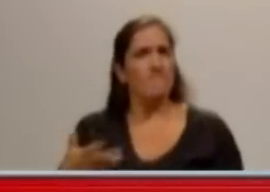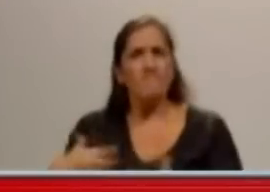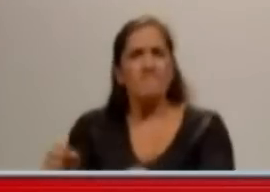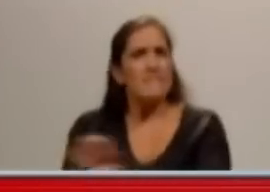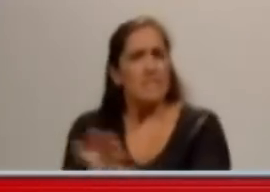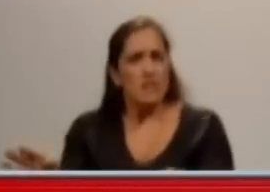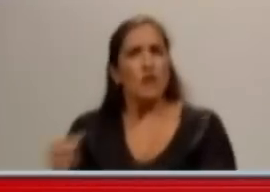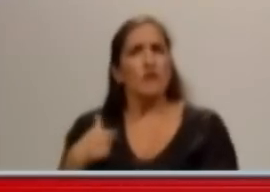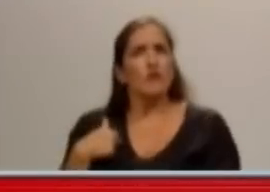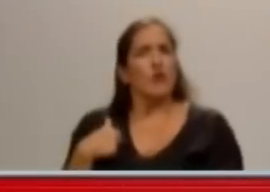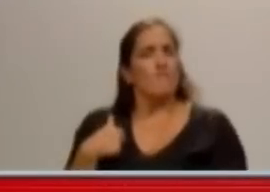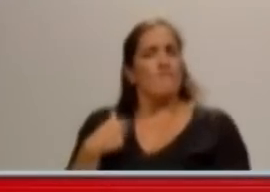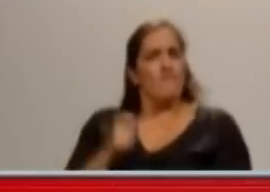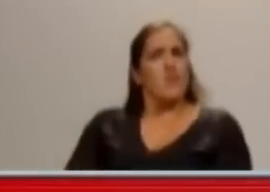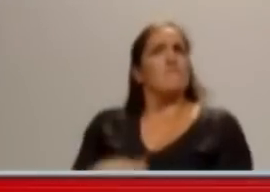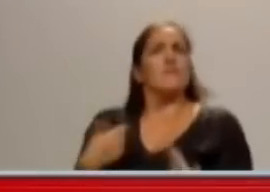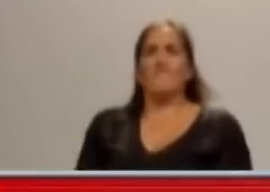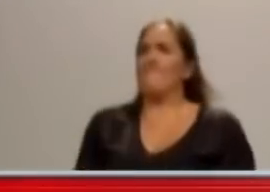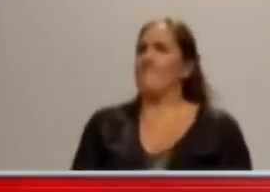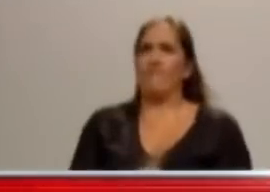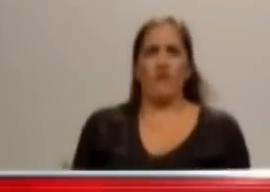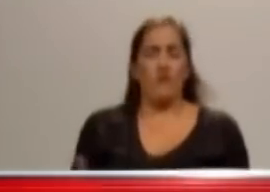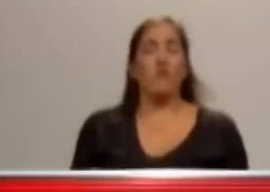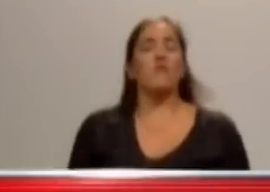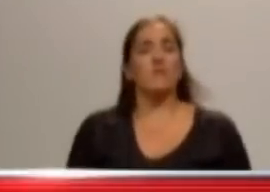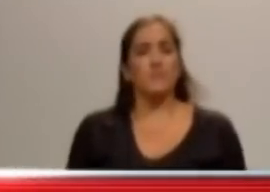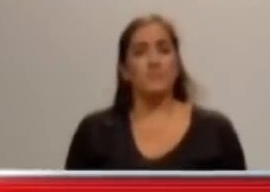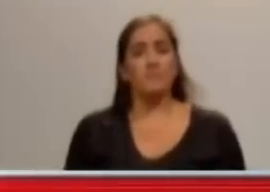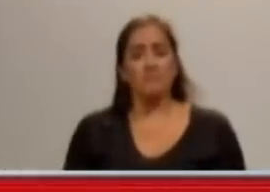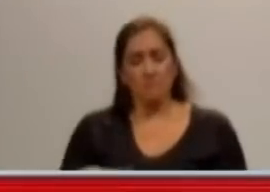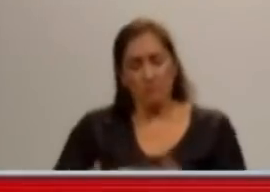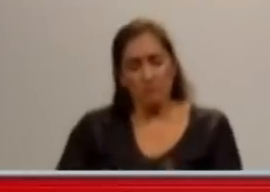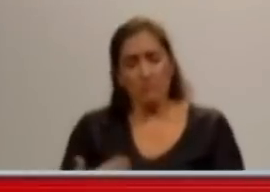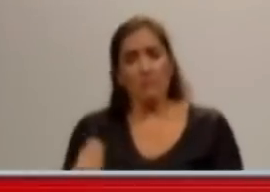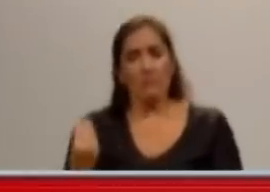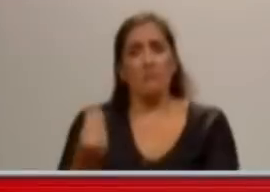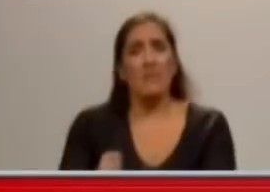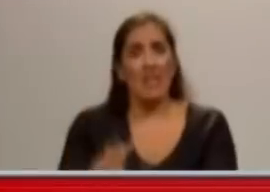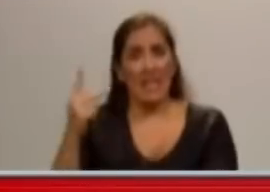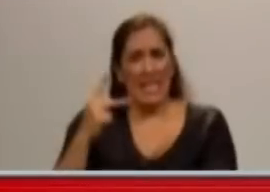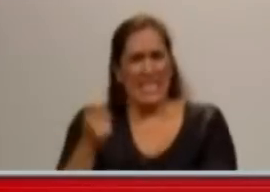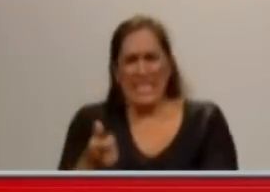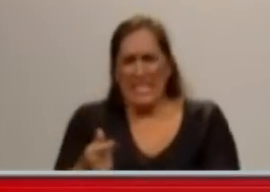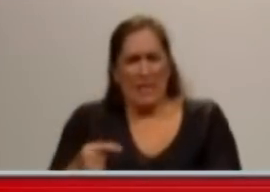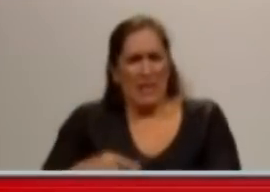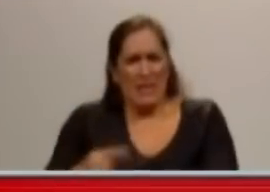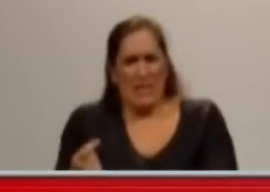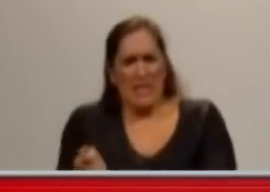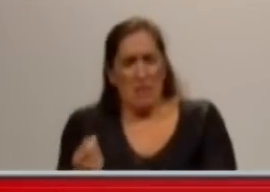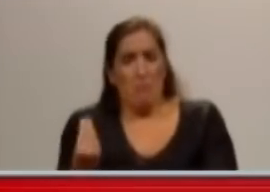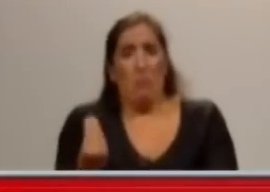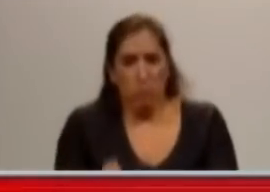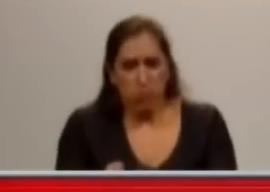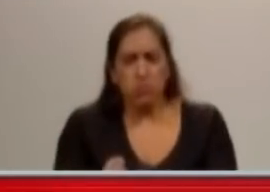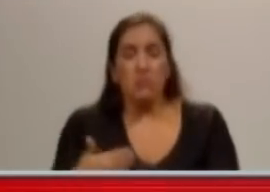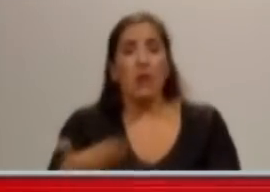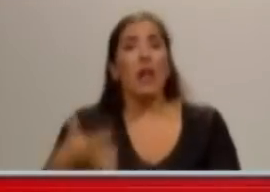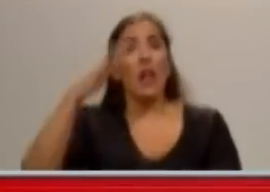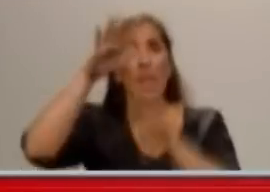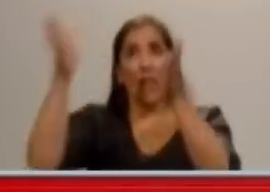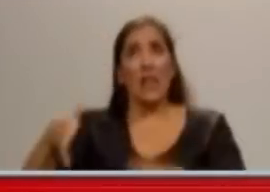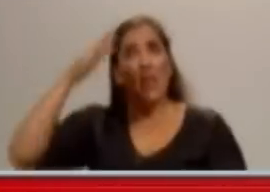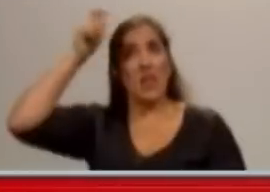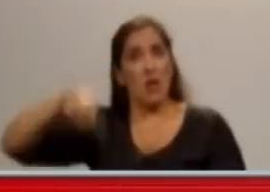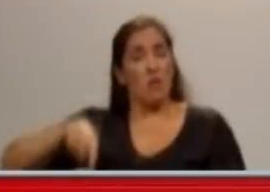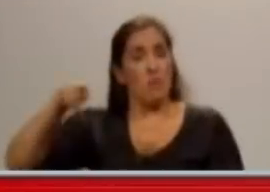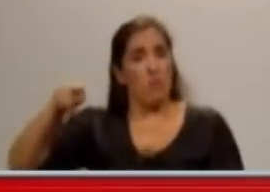y la muerte de Nisman, está todo relacionado, forma parte de lo que ella ya dijo, creo que en su última carta, o en sus cartas,